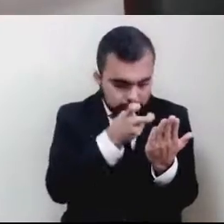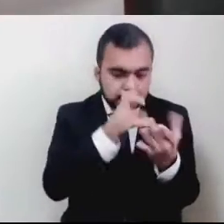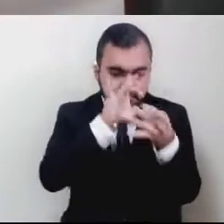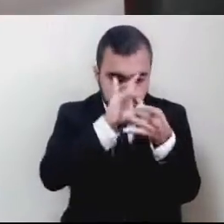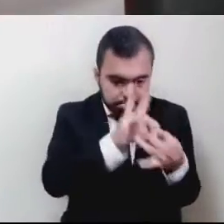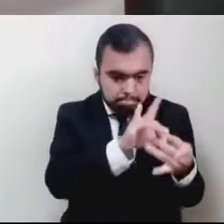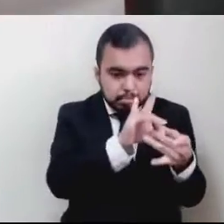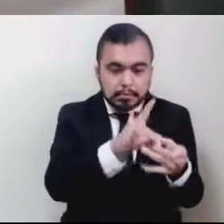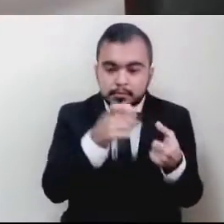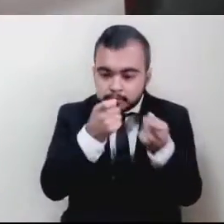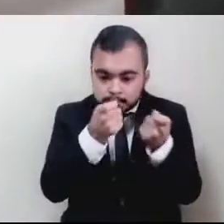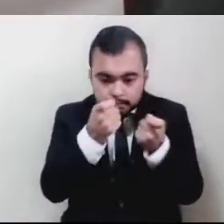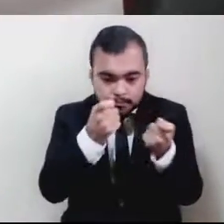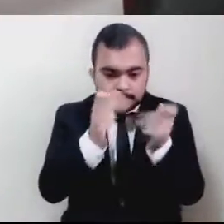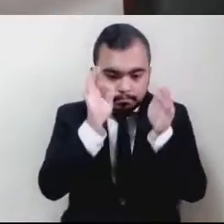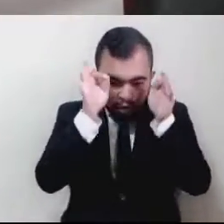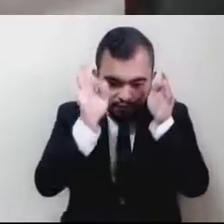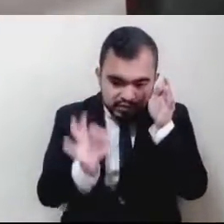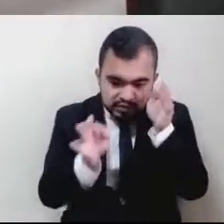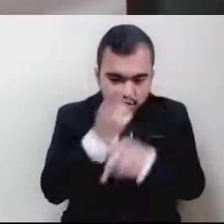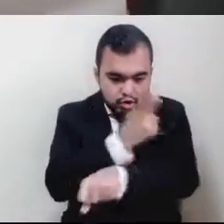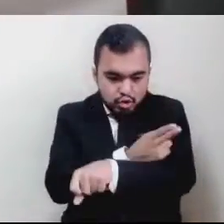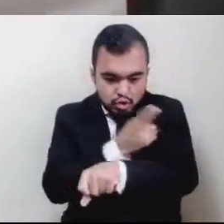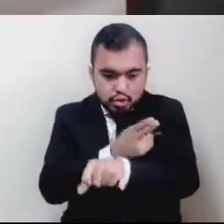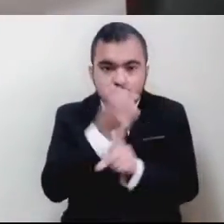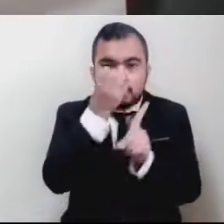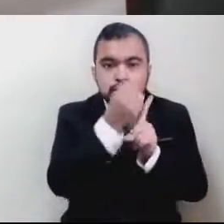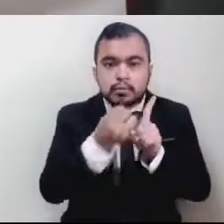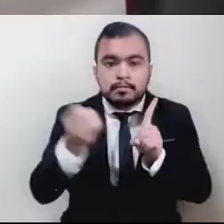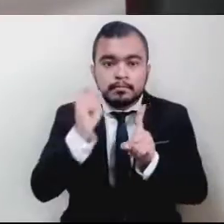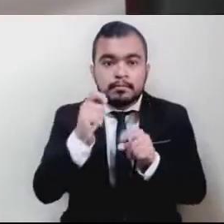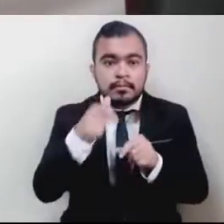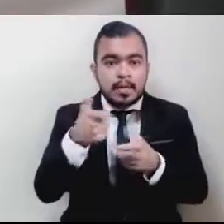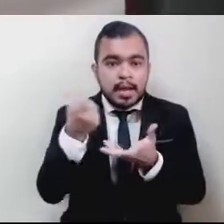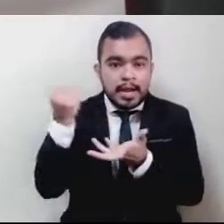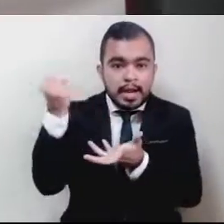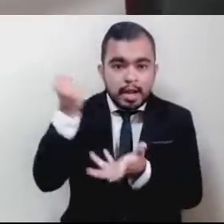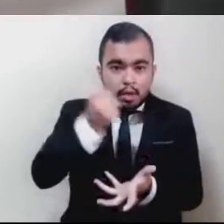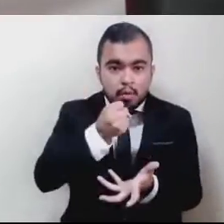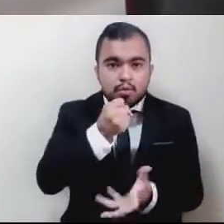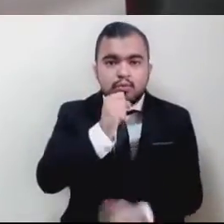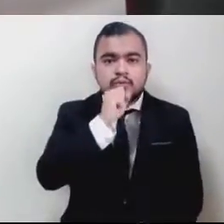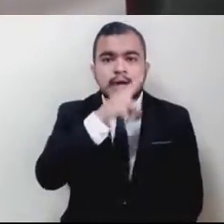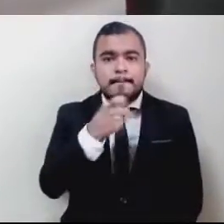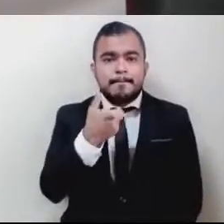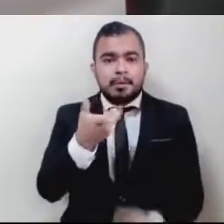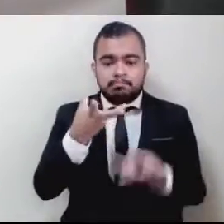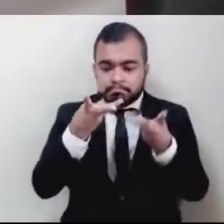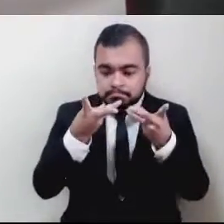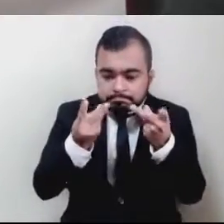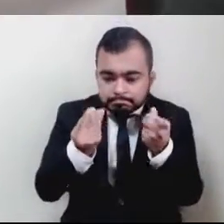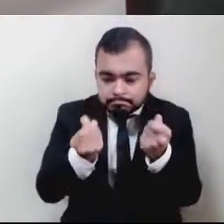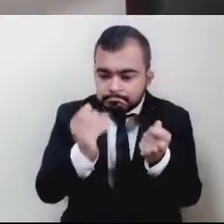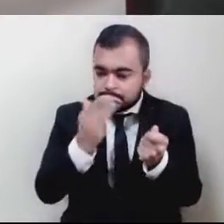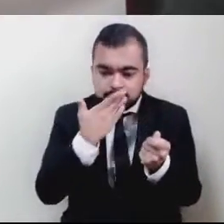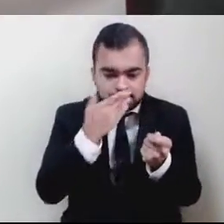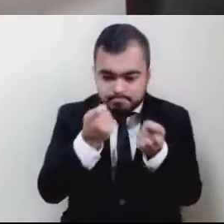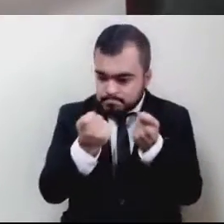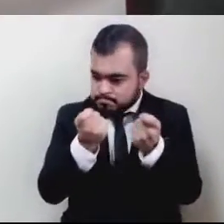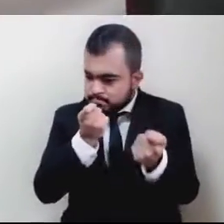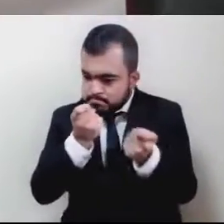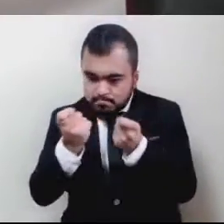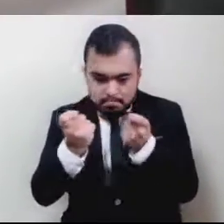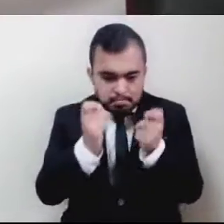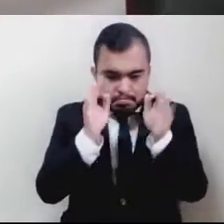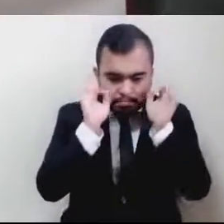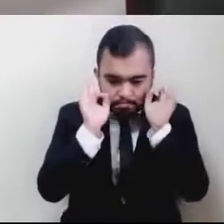honesto y ordenado de los recursos, así como su implementación inteligente, el gobierno que encabezo orientará